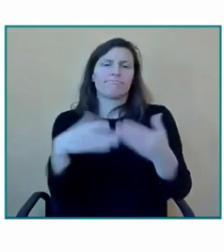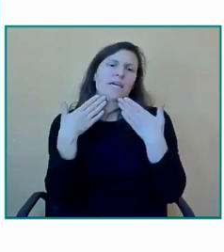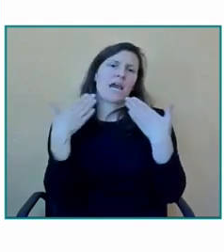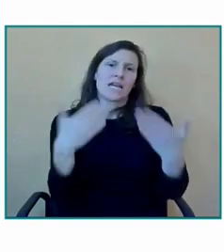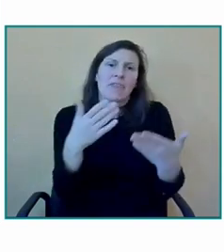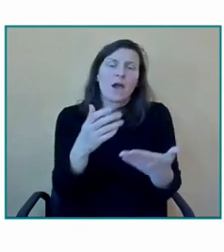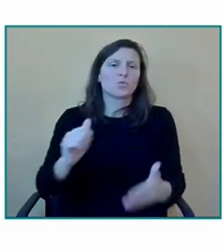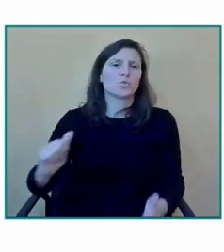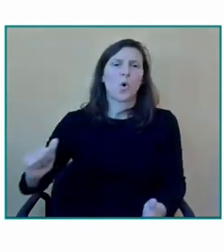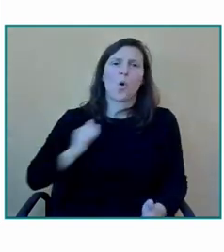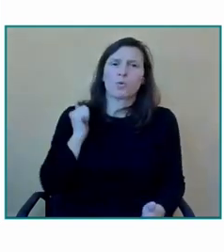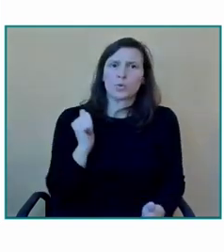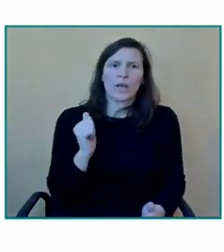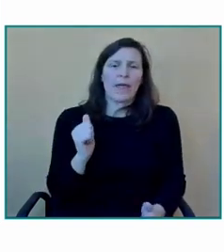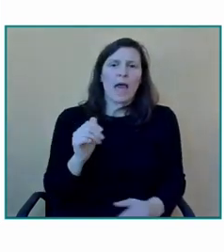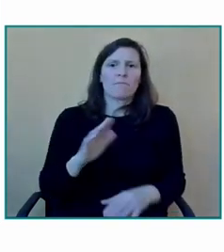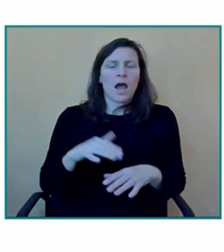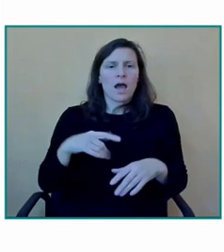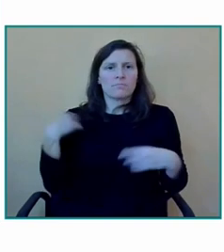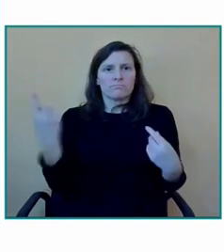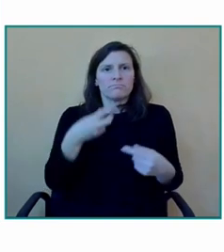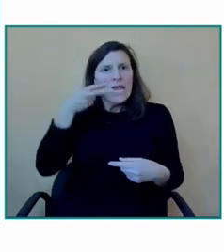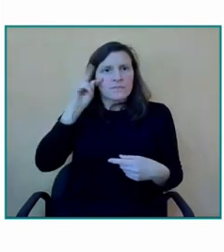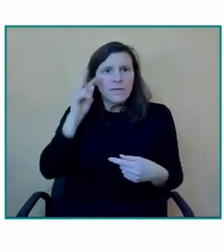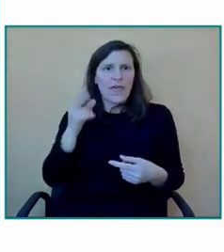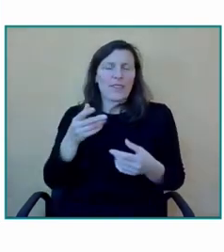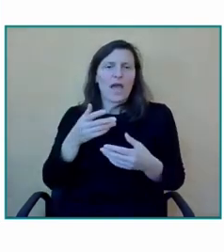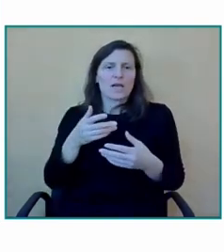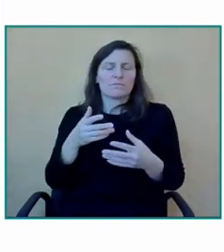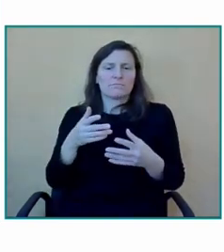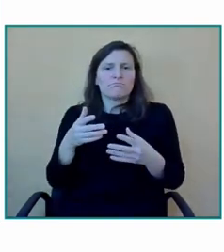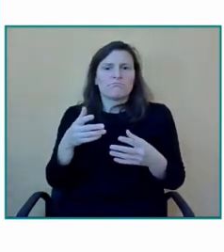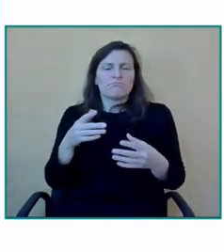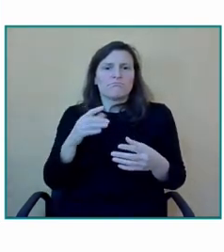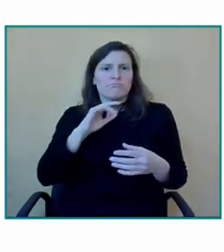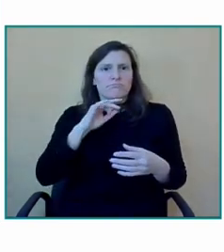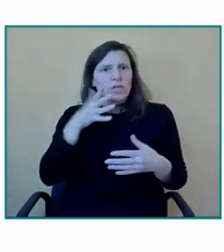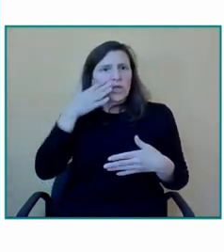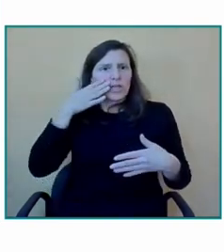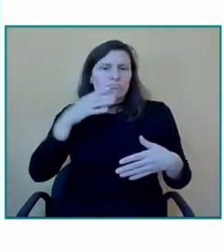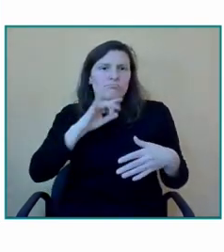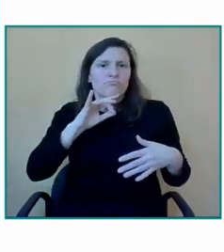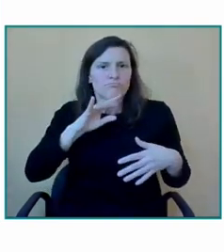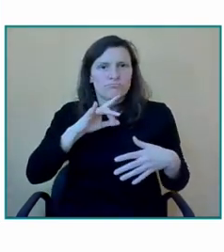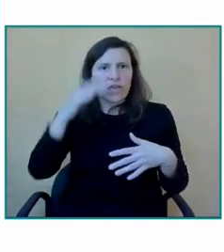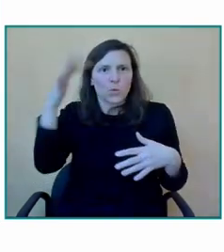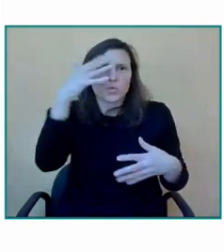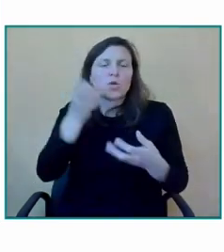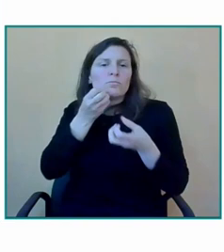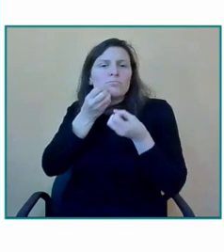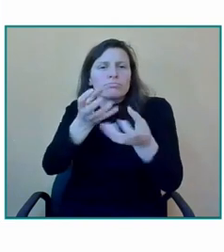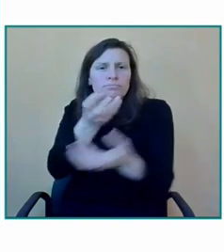de poder transmitir nuestro entusiasmo por una educación inclusiva dar las gracias también a